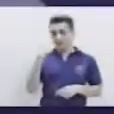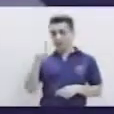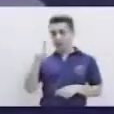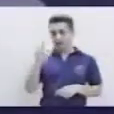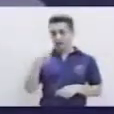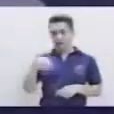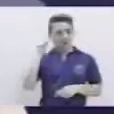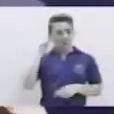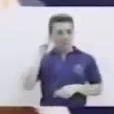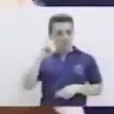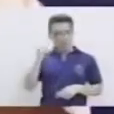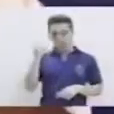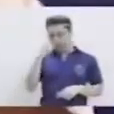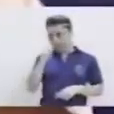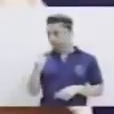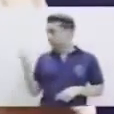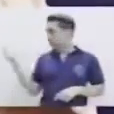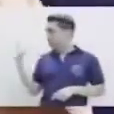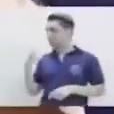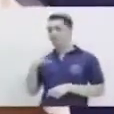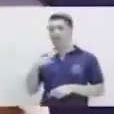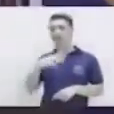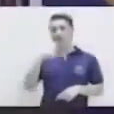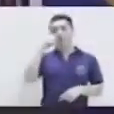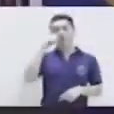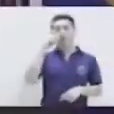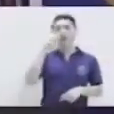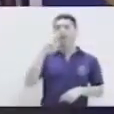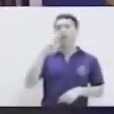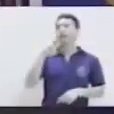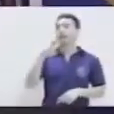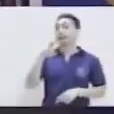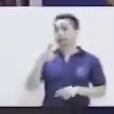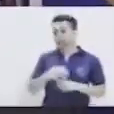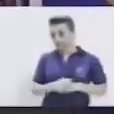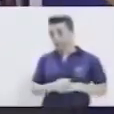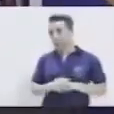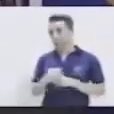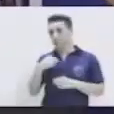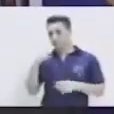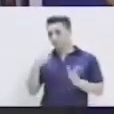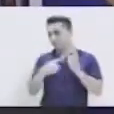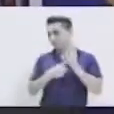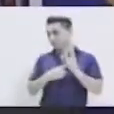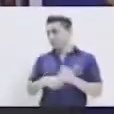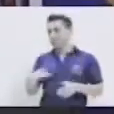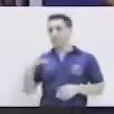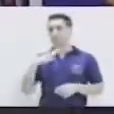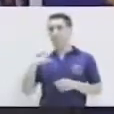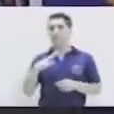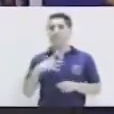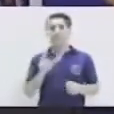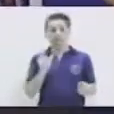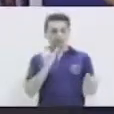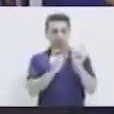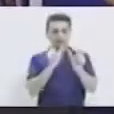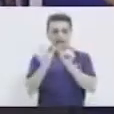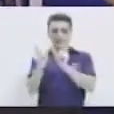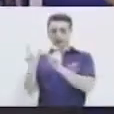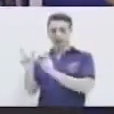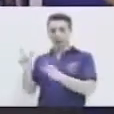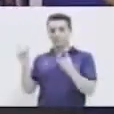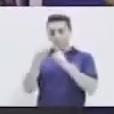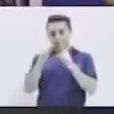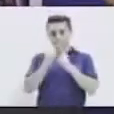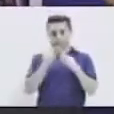T-R, o sea, trrr. Y entre ese trabalenguas yo te traje uno que tiene la combinación